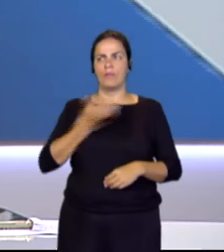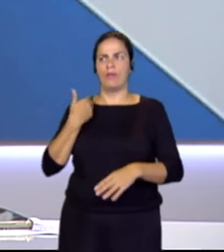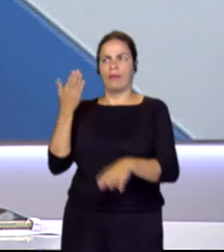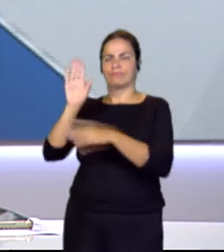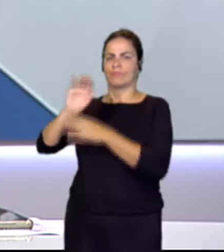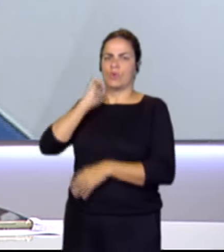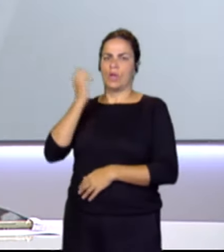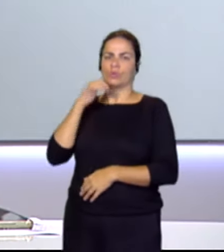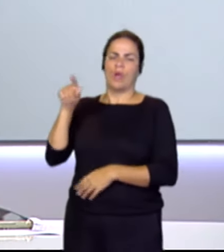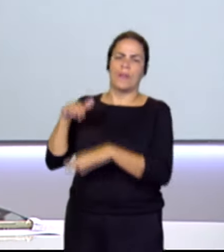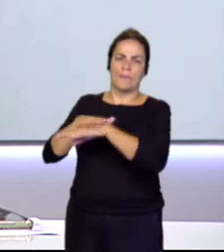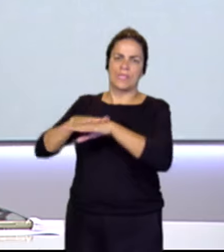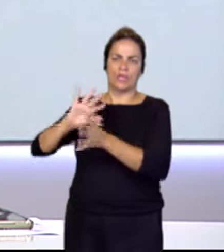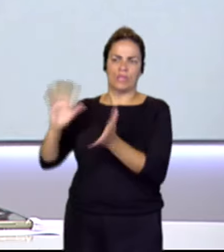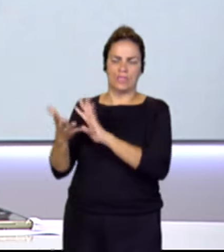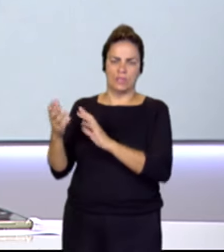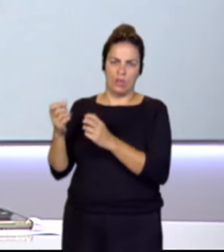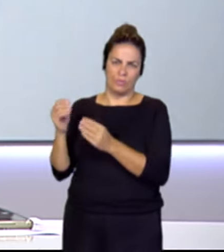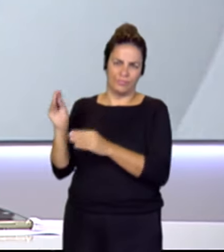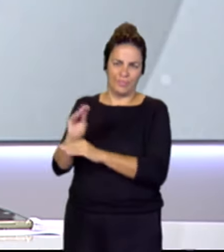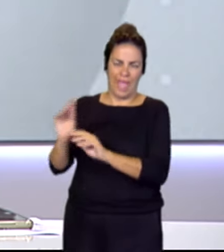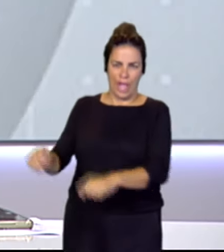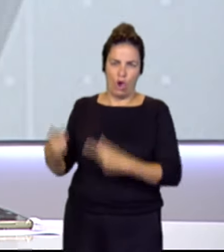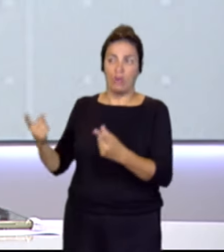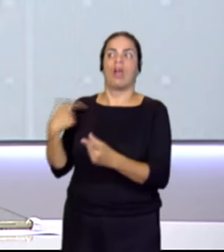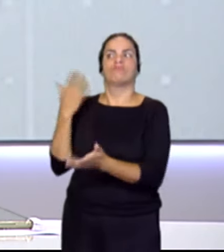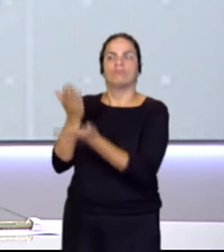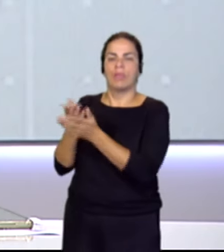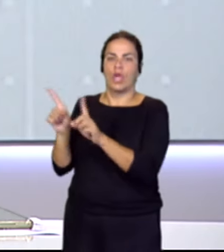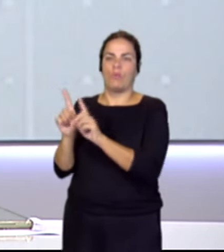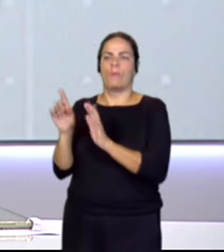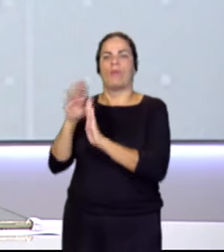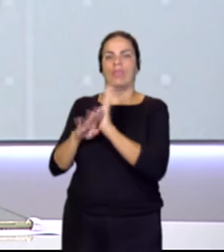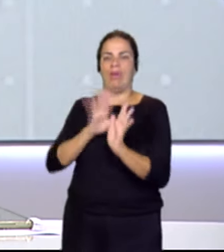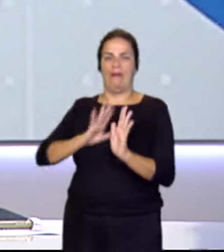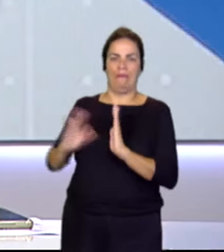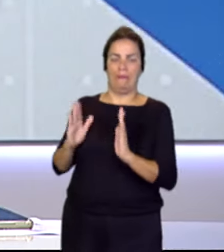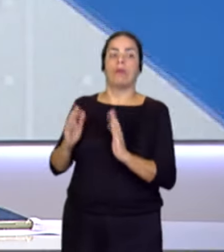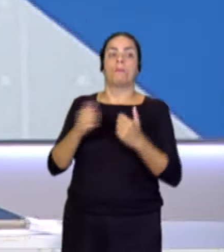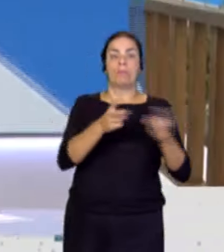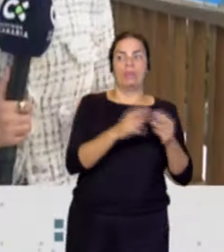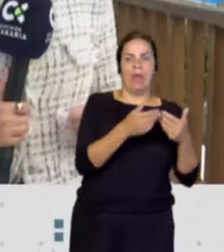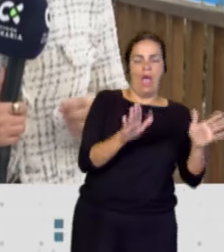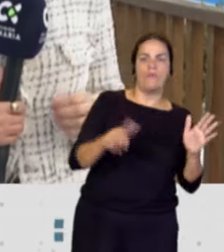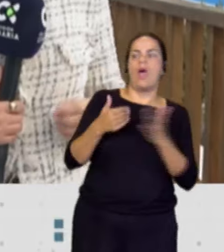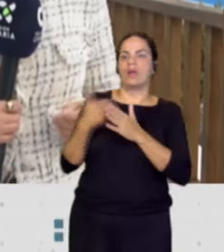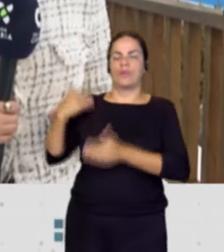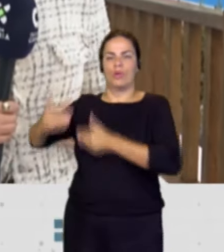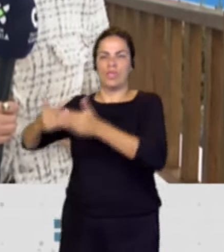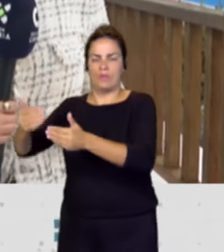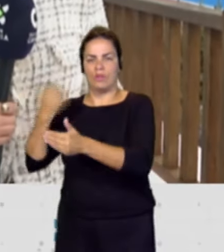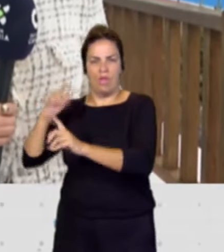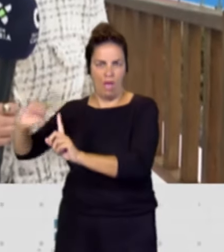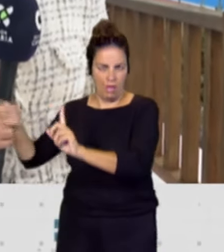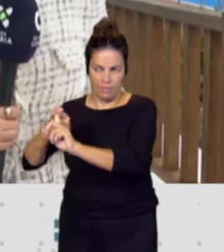el Ministerio de Transición Ecológica en el que solicita, como medida cautelar, abrir la piscina hasta que se resuelva el procedimiento abierto sobre